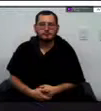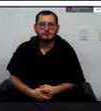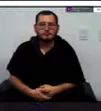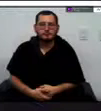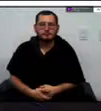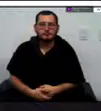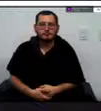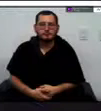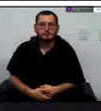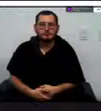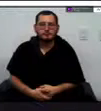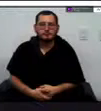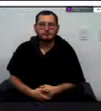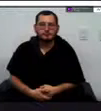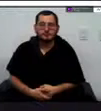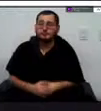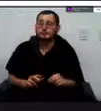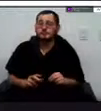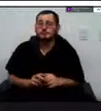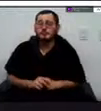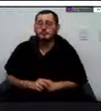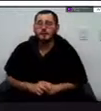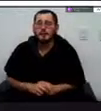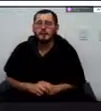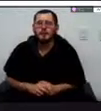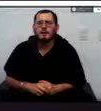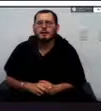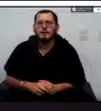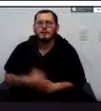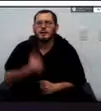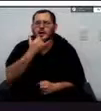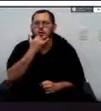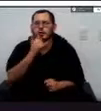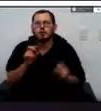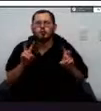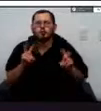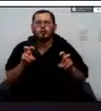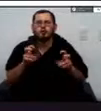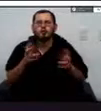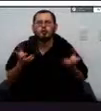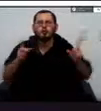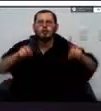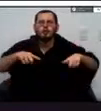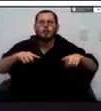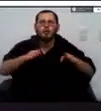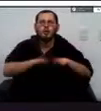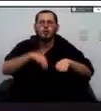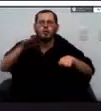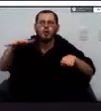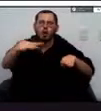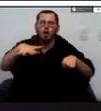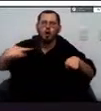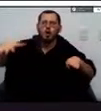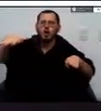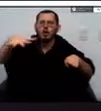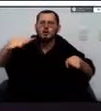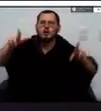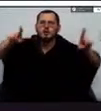digamos que mucha sabana pero también también tenemos la